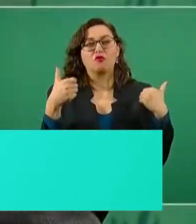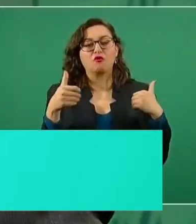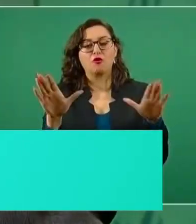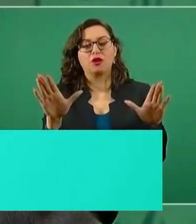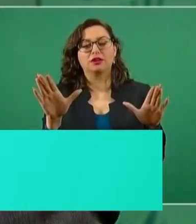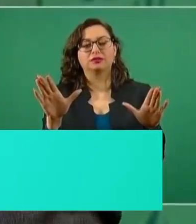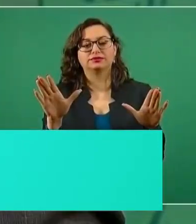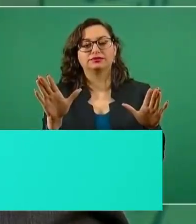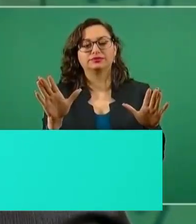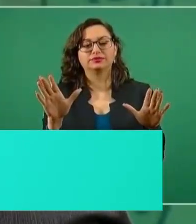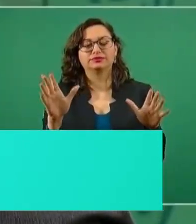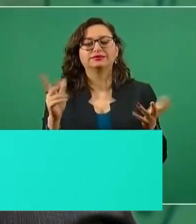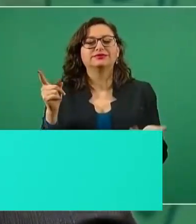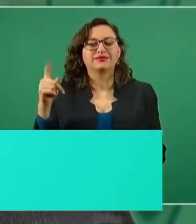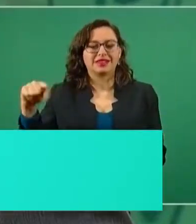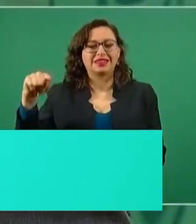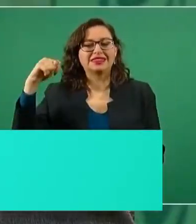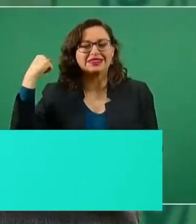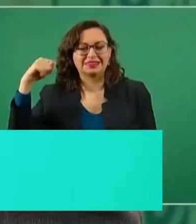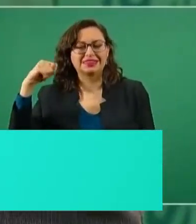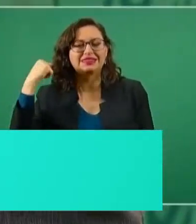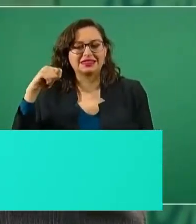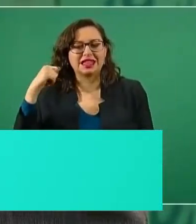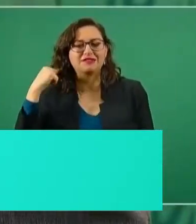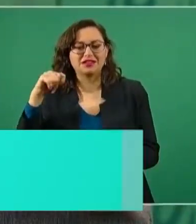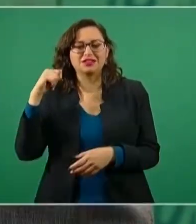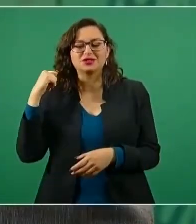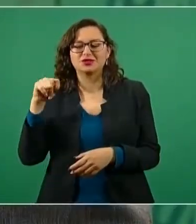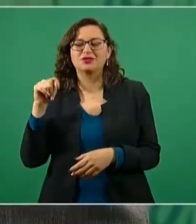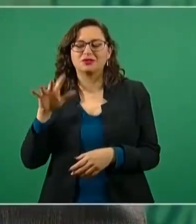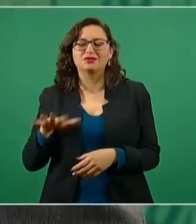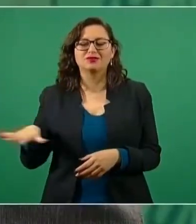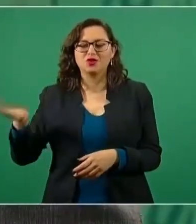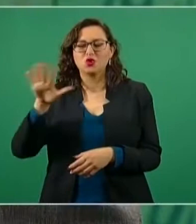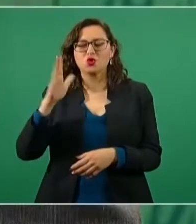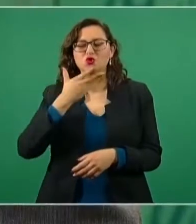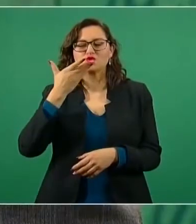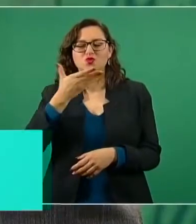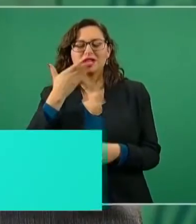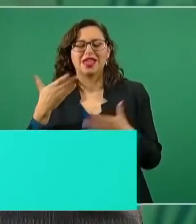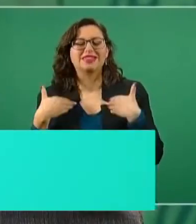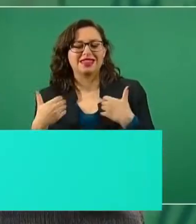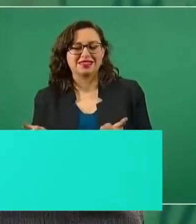esto lo van a entender los tabasqueños, como no lo van a entender la mayoría de los mexicanos, lo voy a decir,